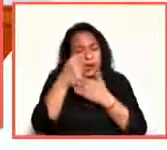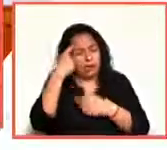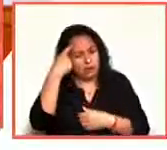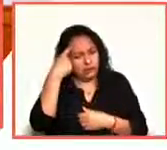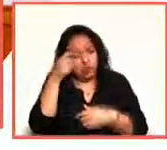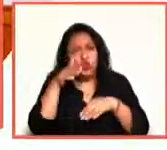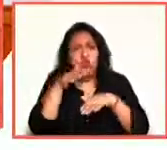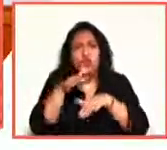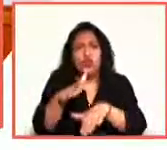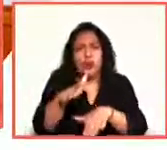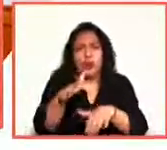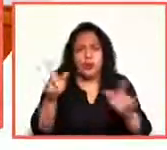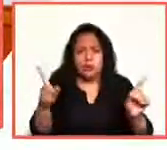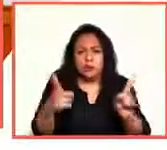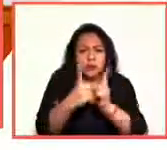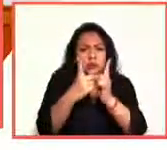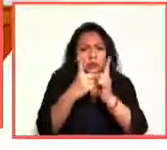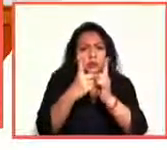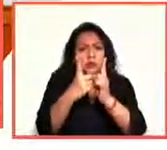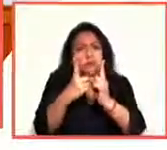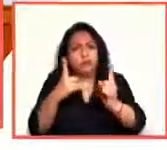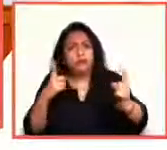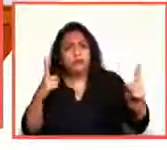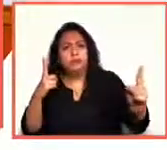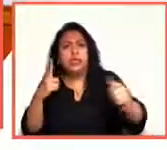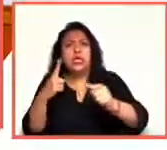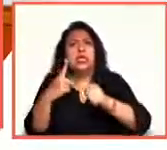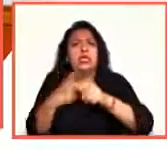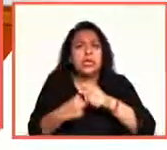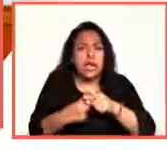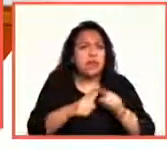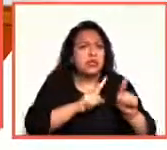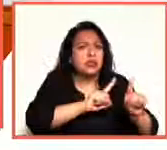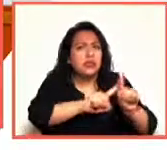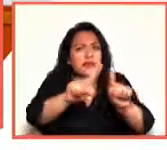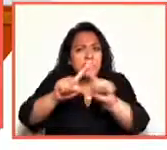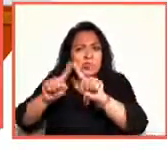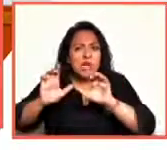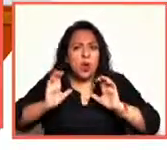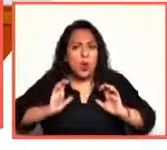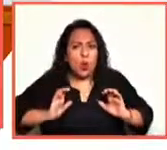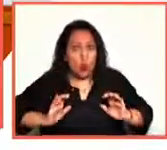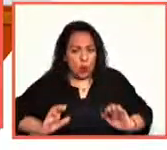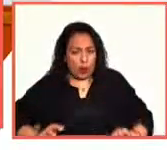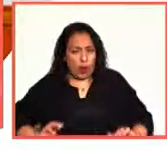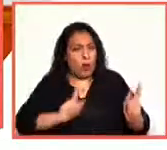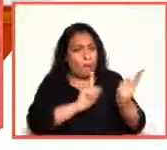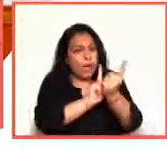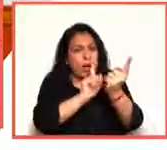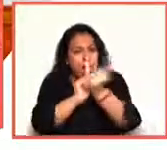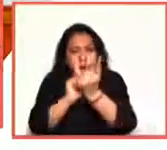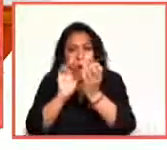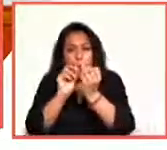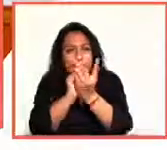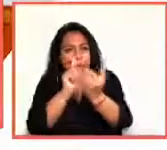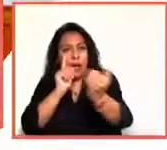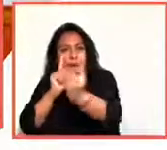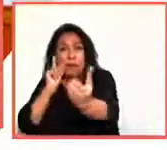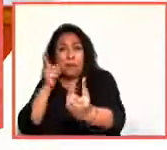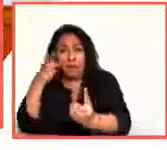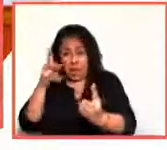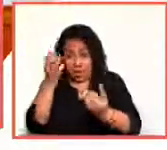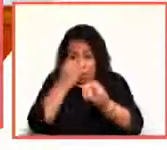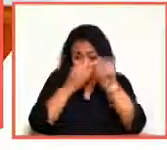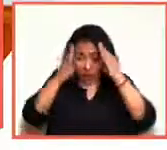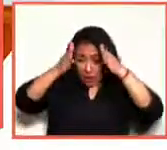encuentro y el desencuentro entre la diversidad de cuerpos en realidad. Pero no es una obra dedicada exclusivamente